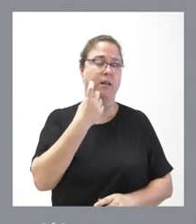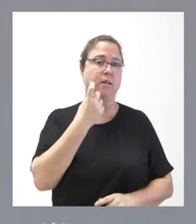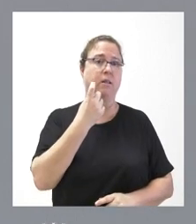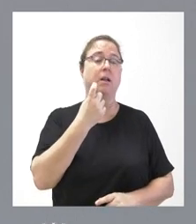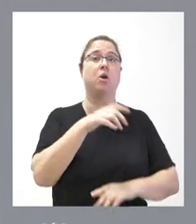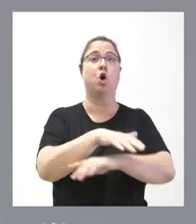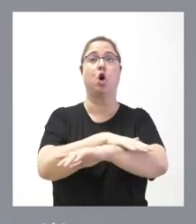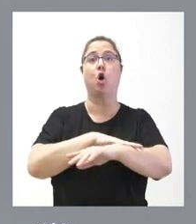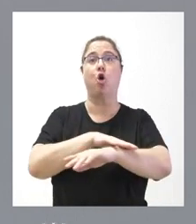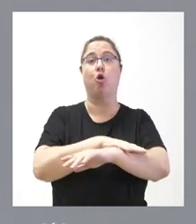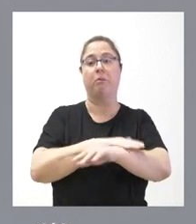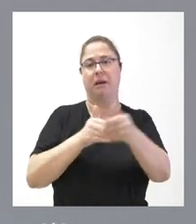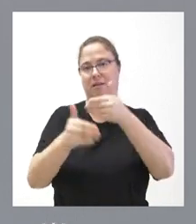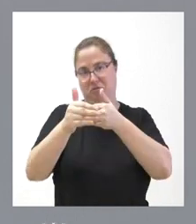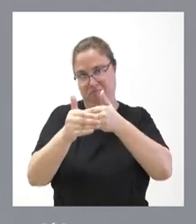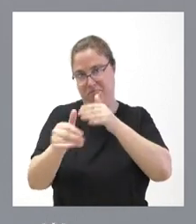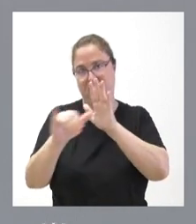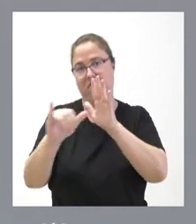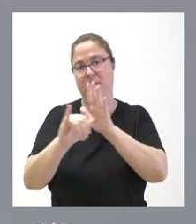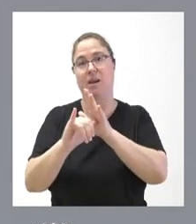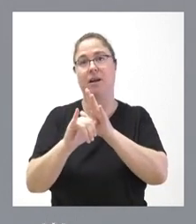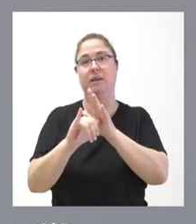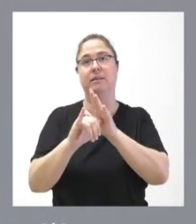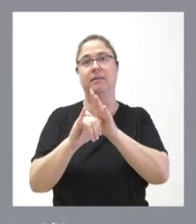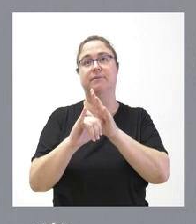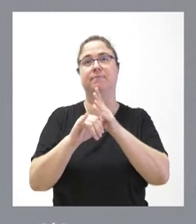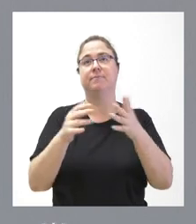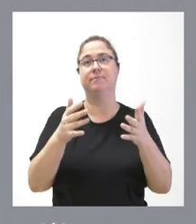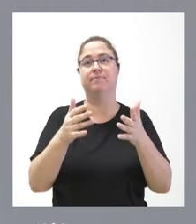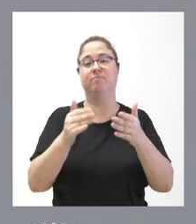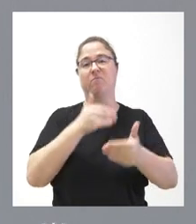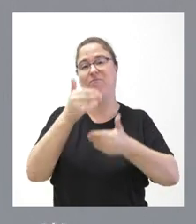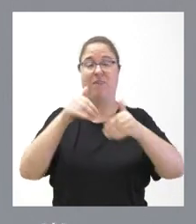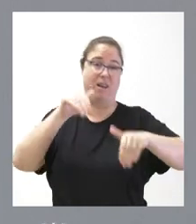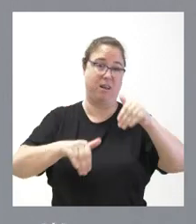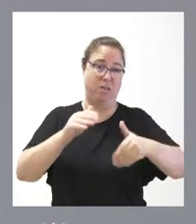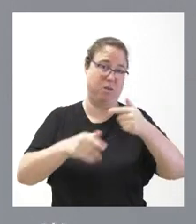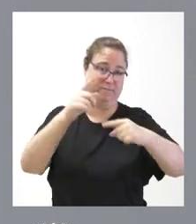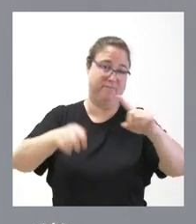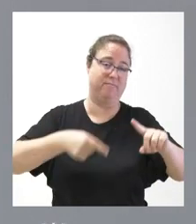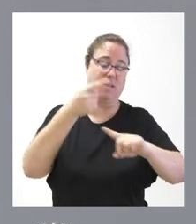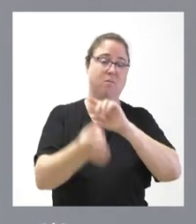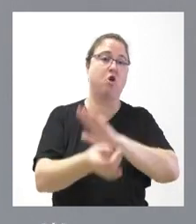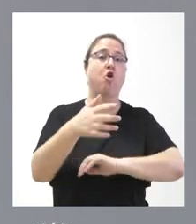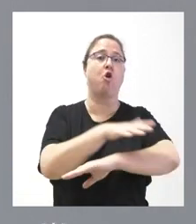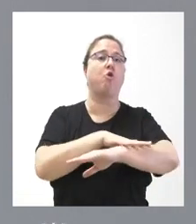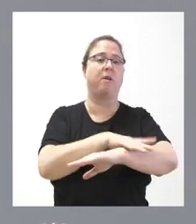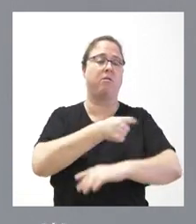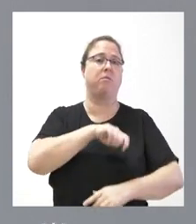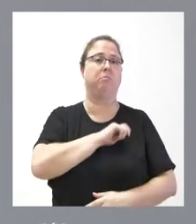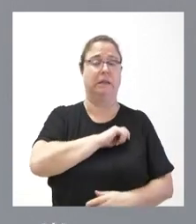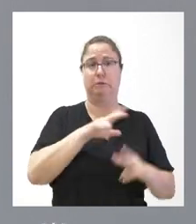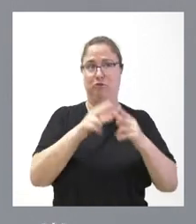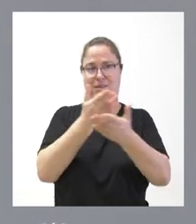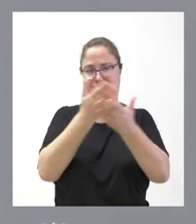España no tardando, después del proceso en el que estamos ahora inmersos, toda la sociedad,